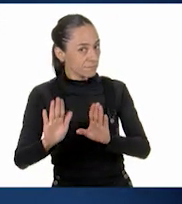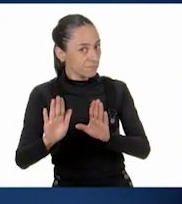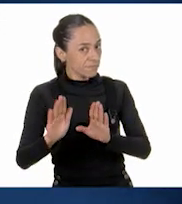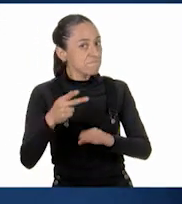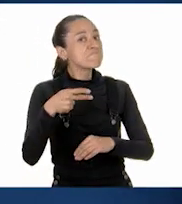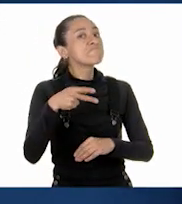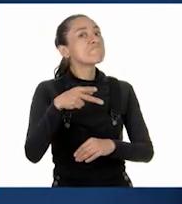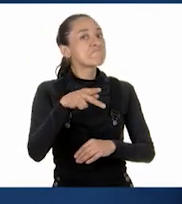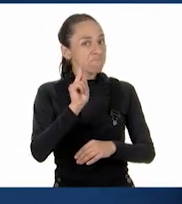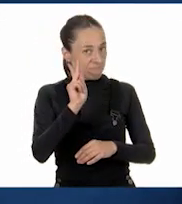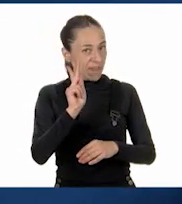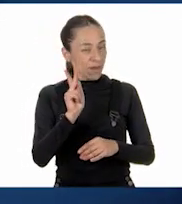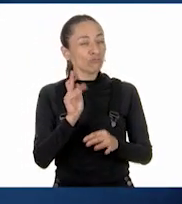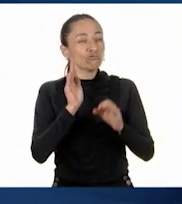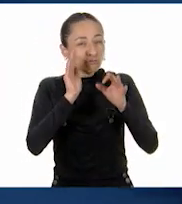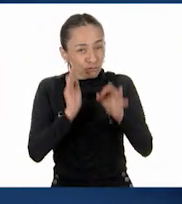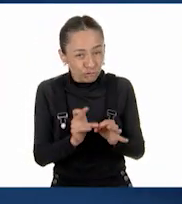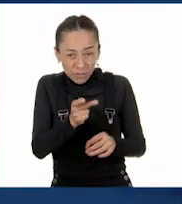exactamente la pregunta.